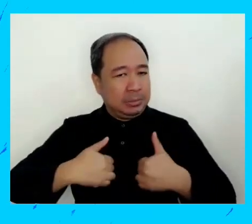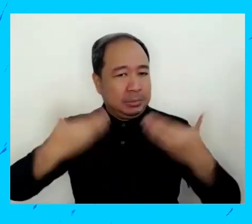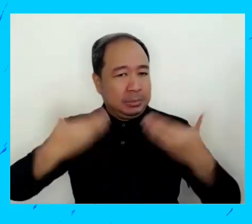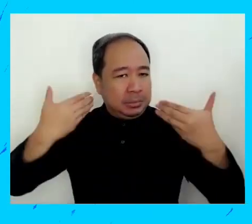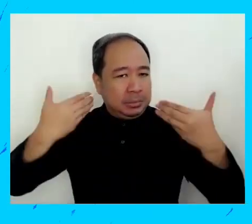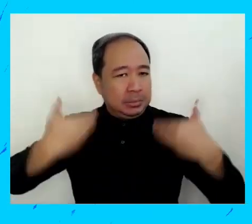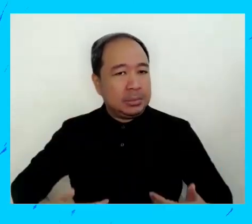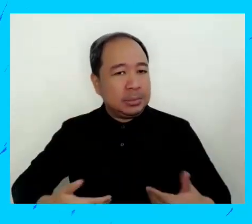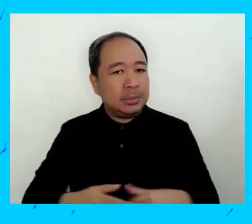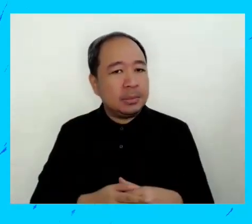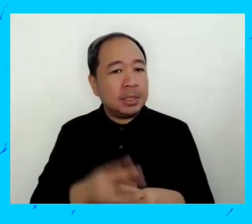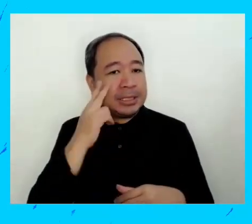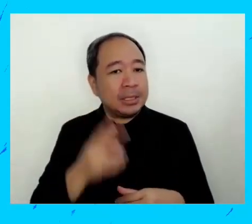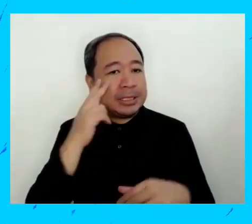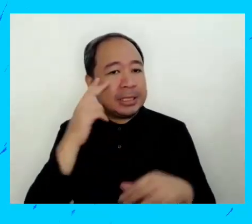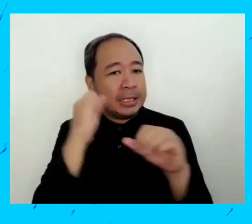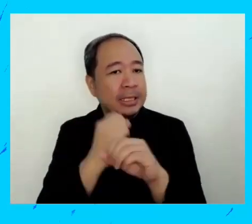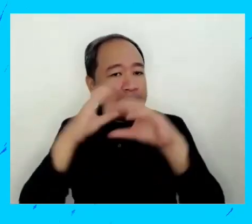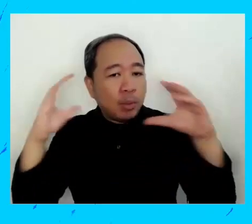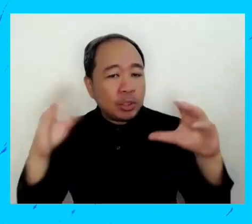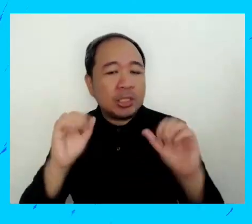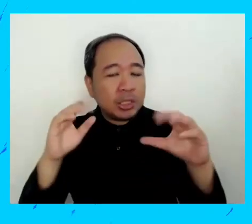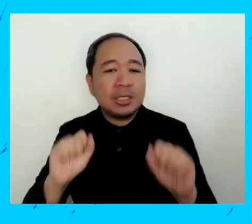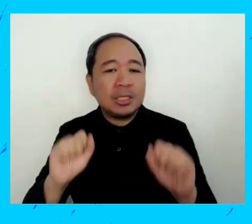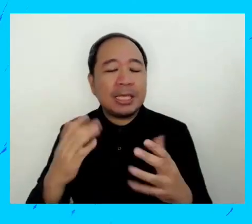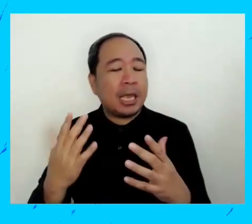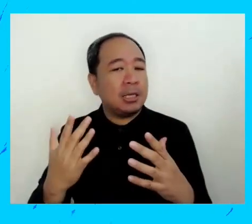de la gente en la cárcel.